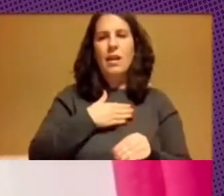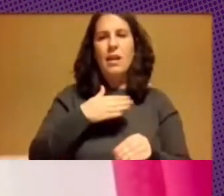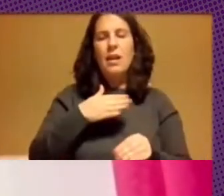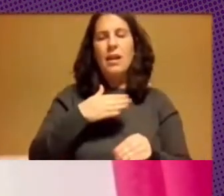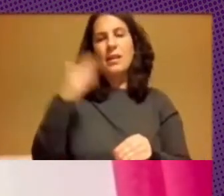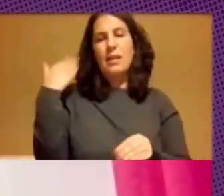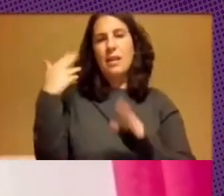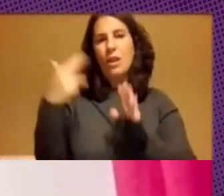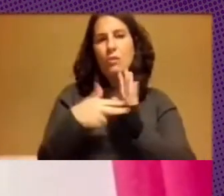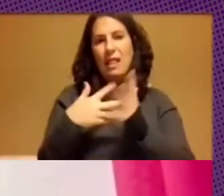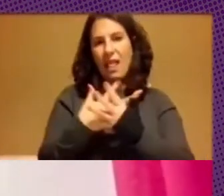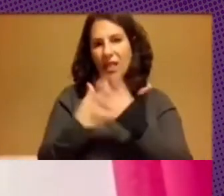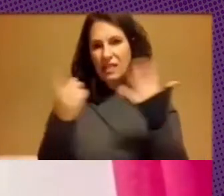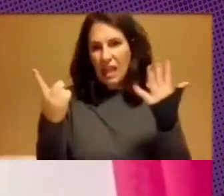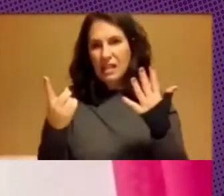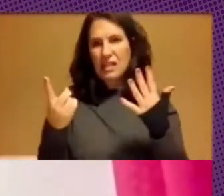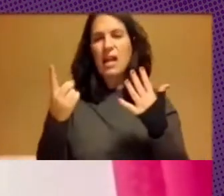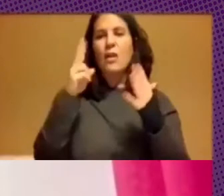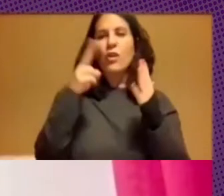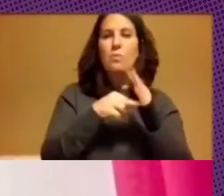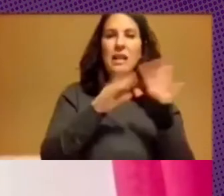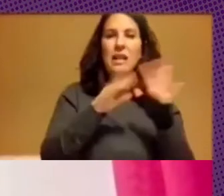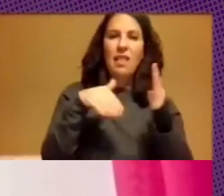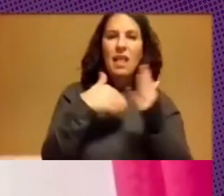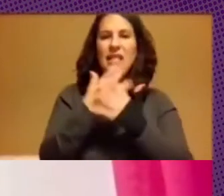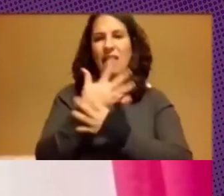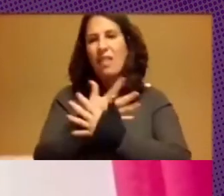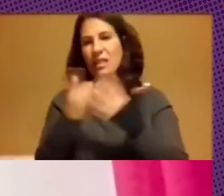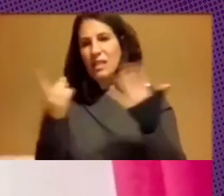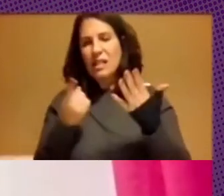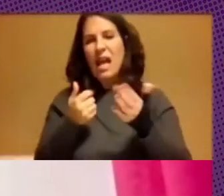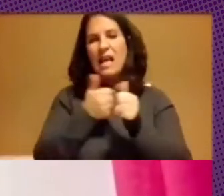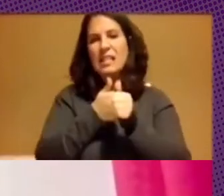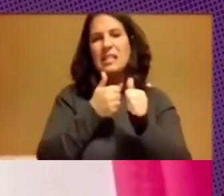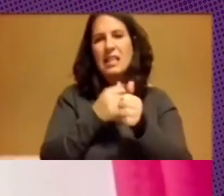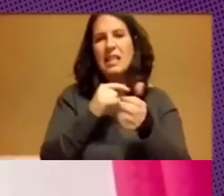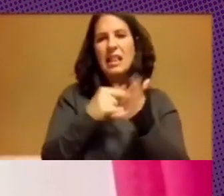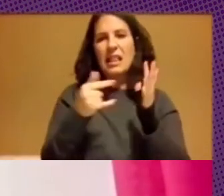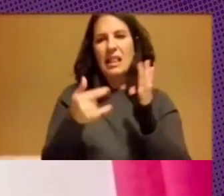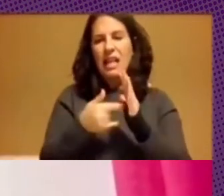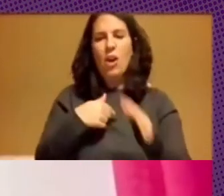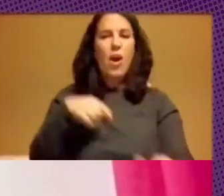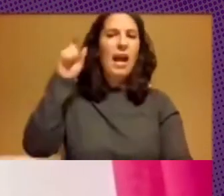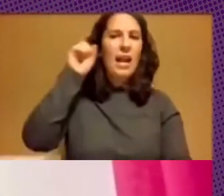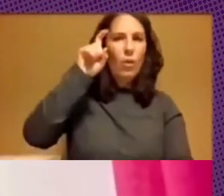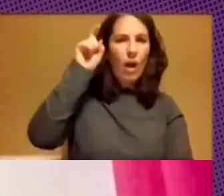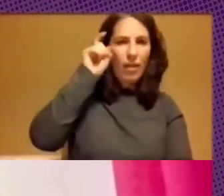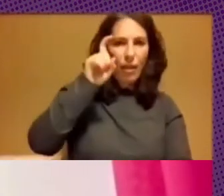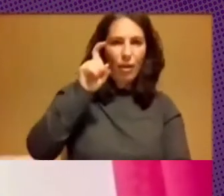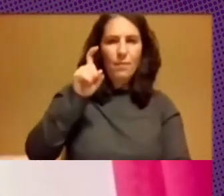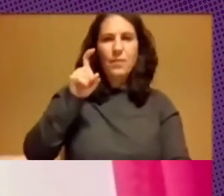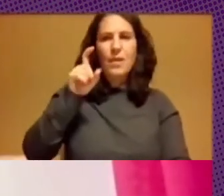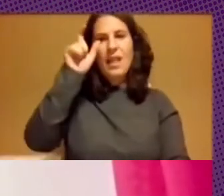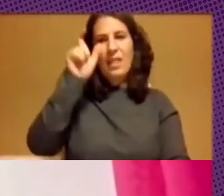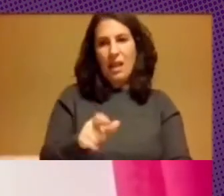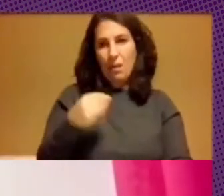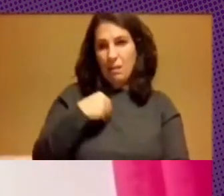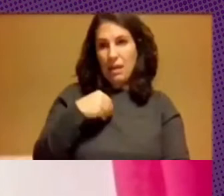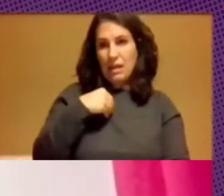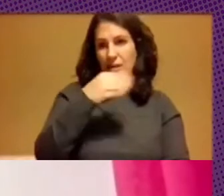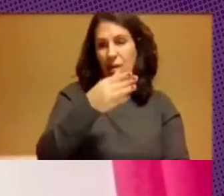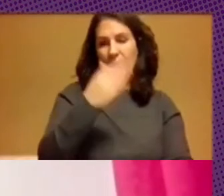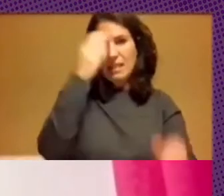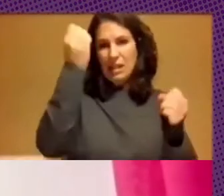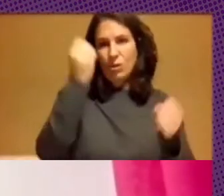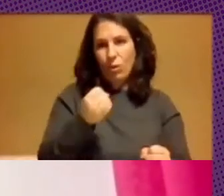2016 y entre 2010 y 2016 fue asistente técnico en educación de esta misma